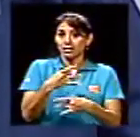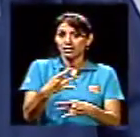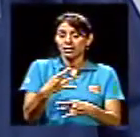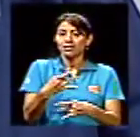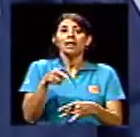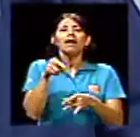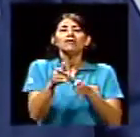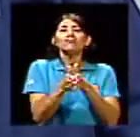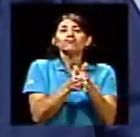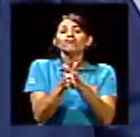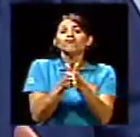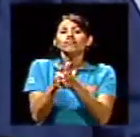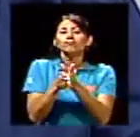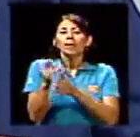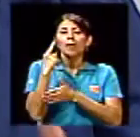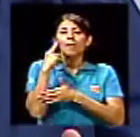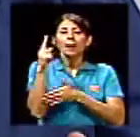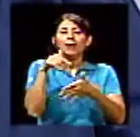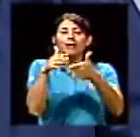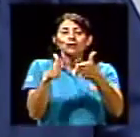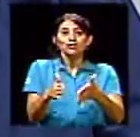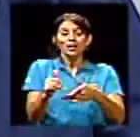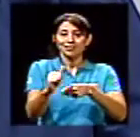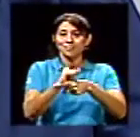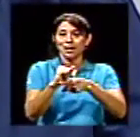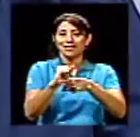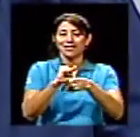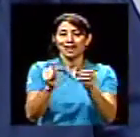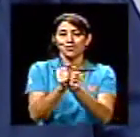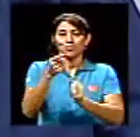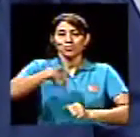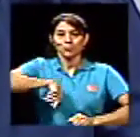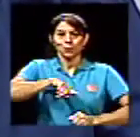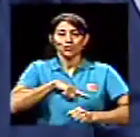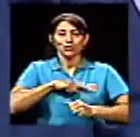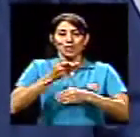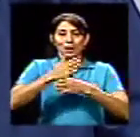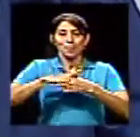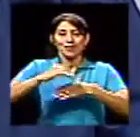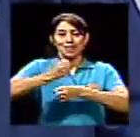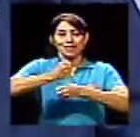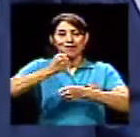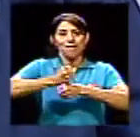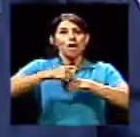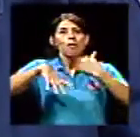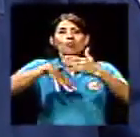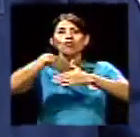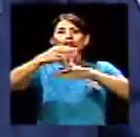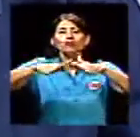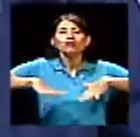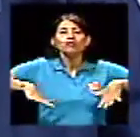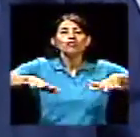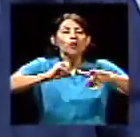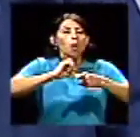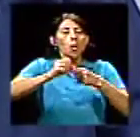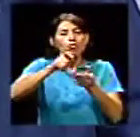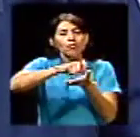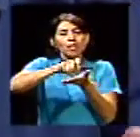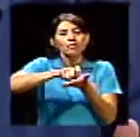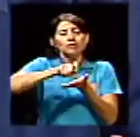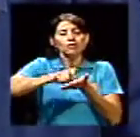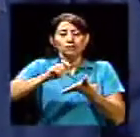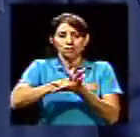también para que los estudiantes, digamos, practiquen ahí con nosotros, digamos, en la parte de trabajo de campo, redacción de documentos, etc.